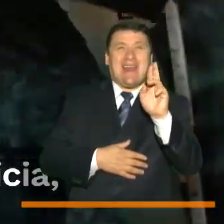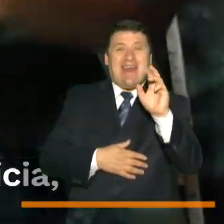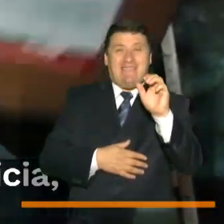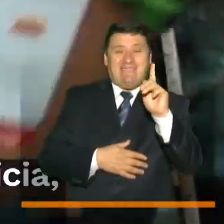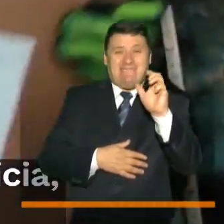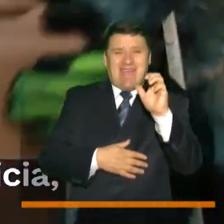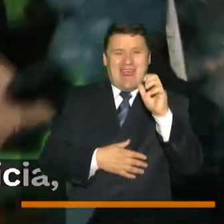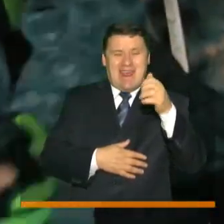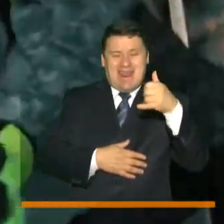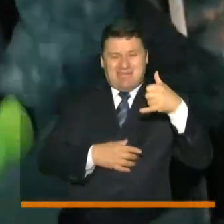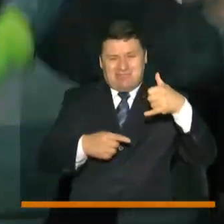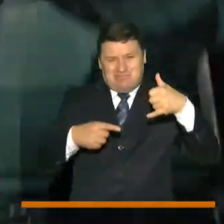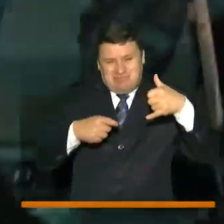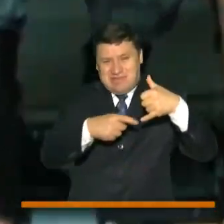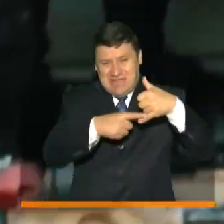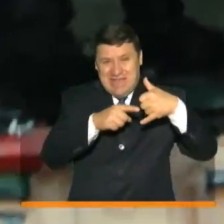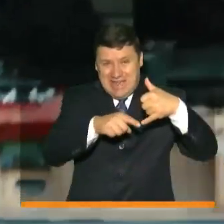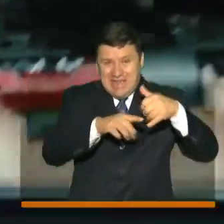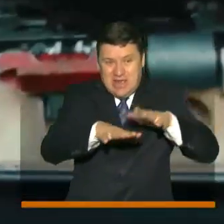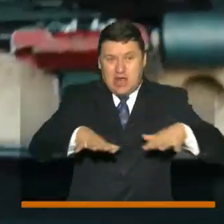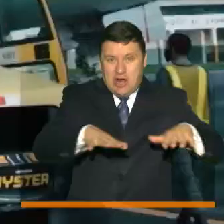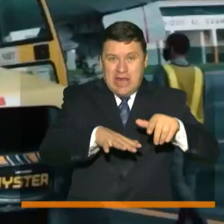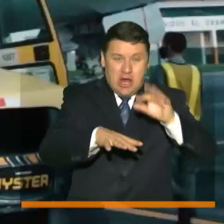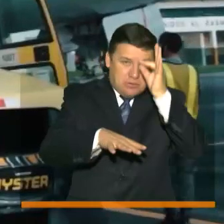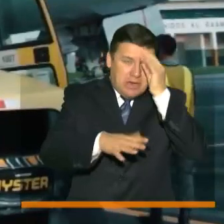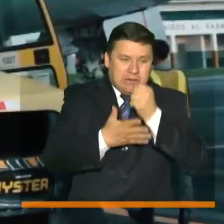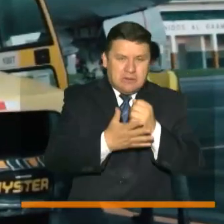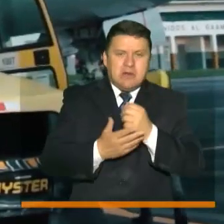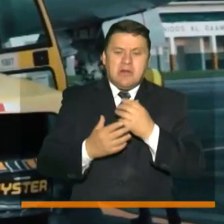llevamos elementos de protección personal.